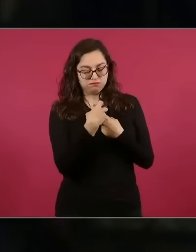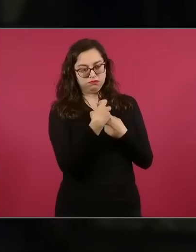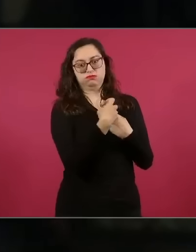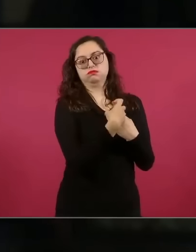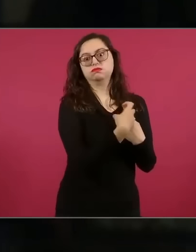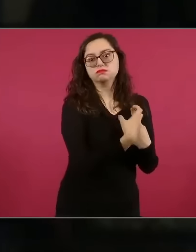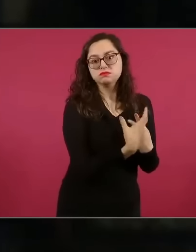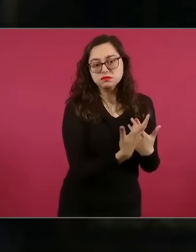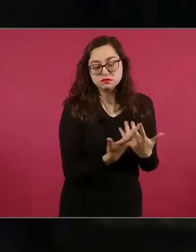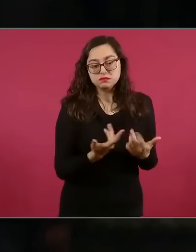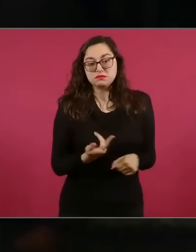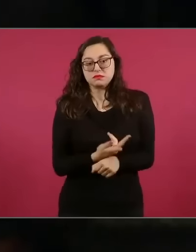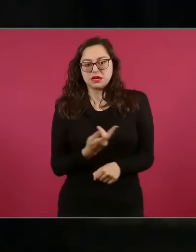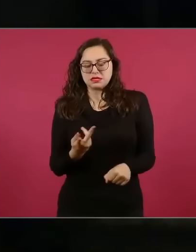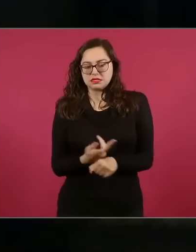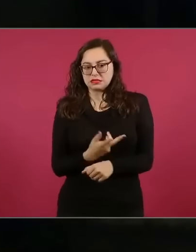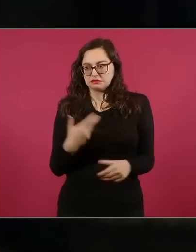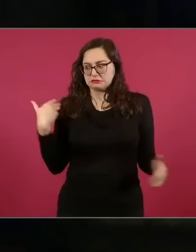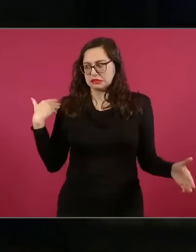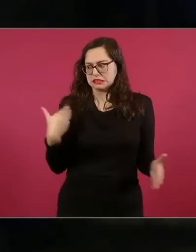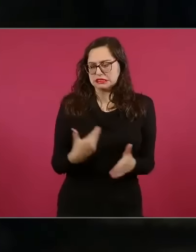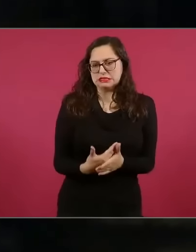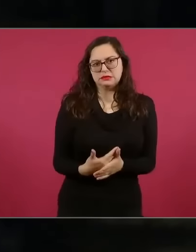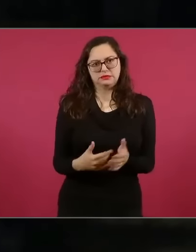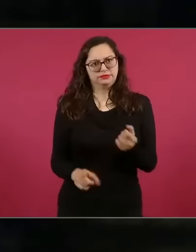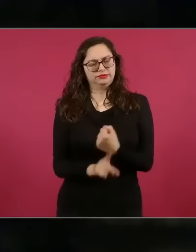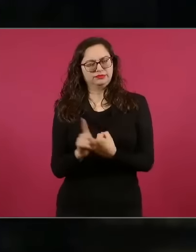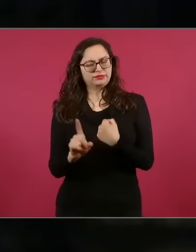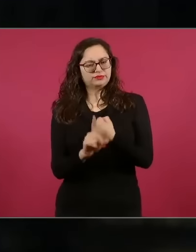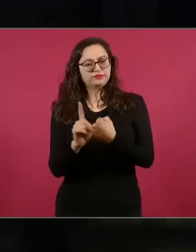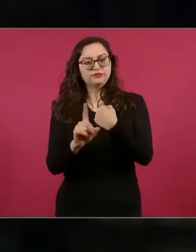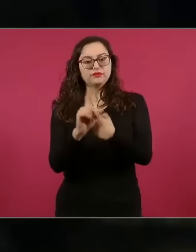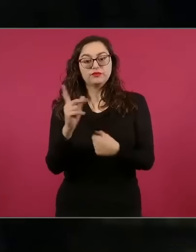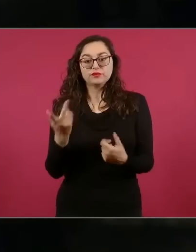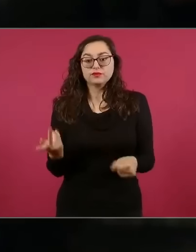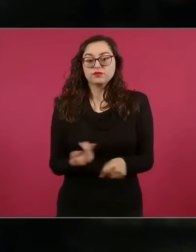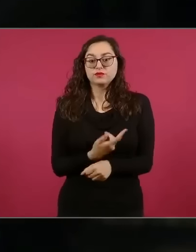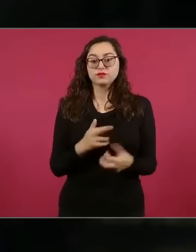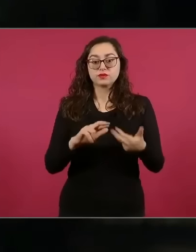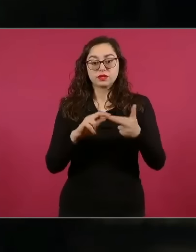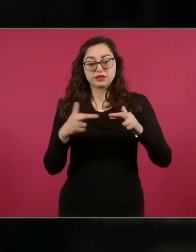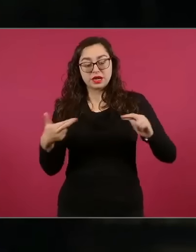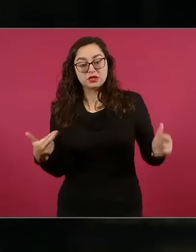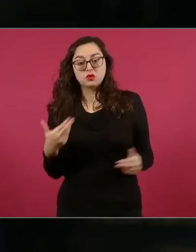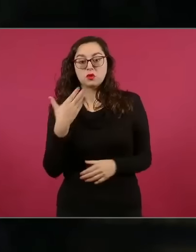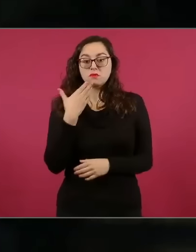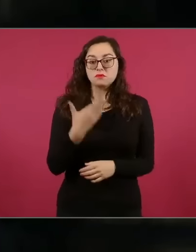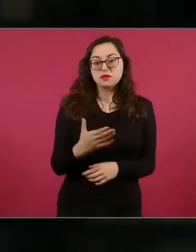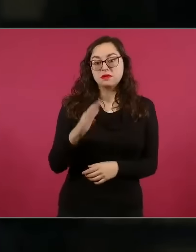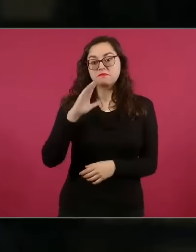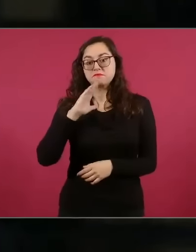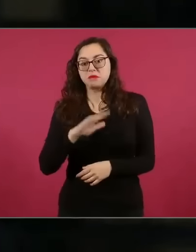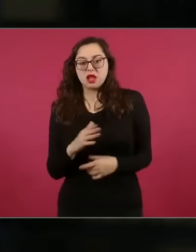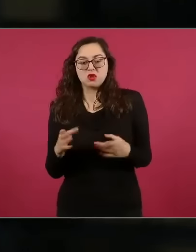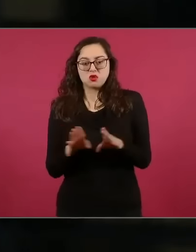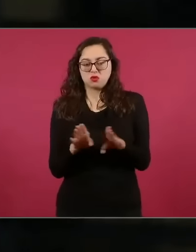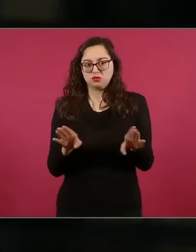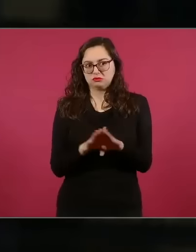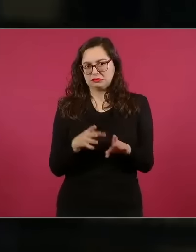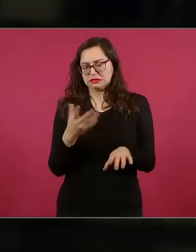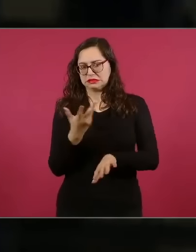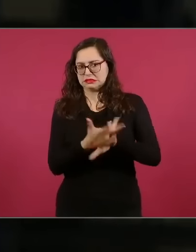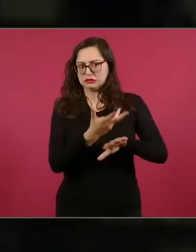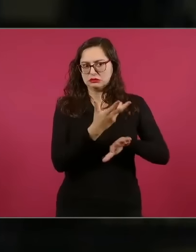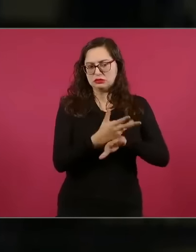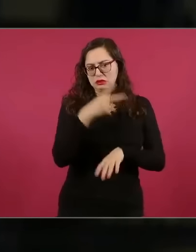Preguntarle, presidente, sobre esta relación bilateral, sobre estas tensiones y sobre todo sobre